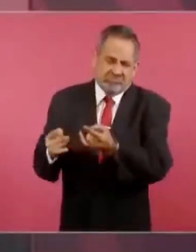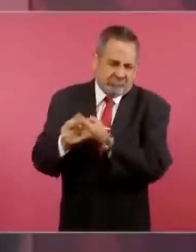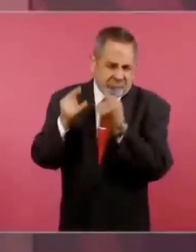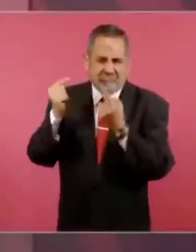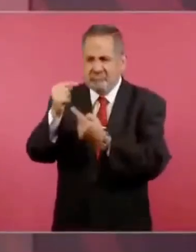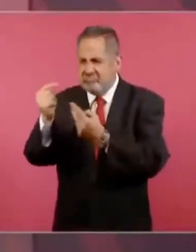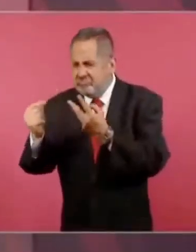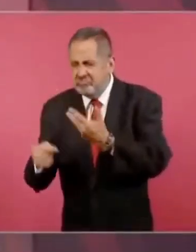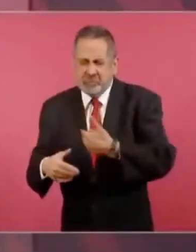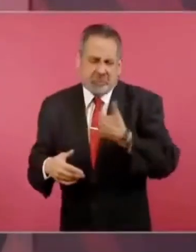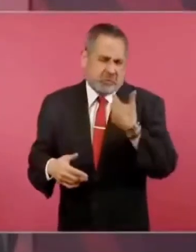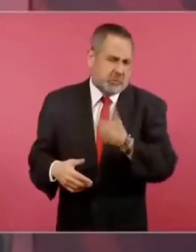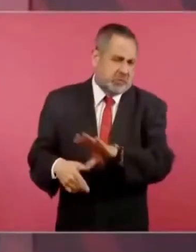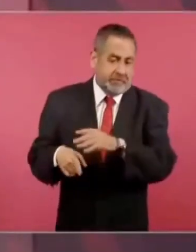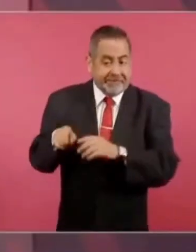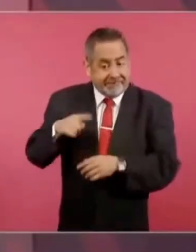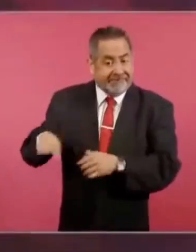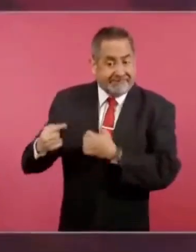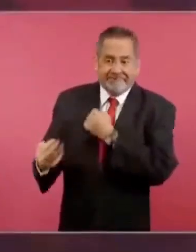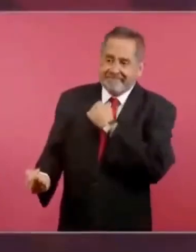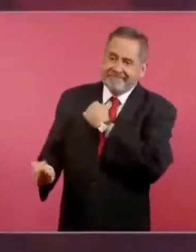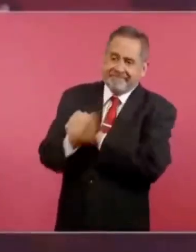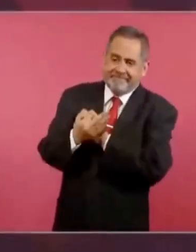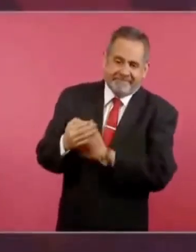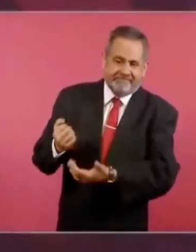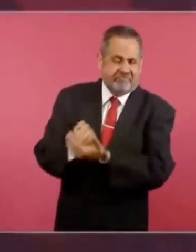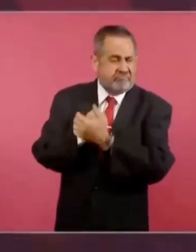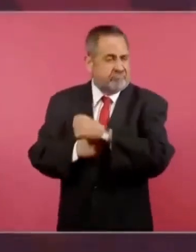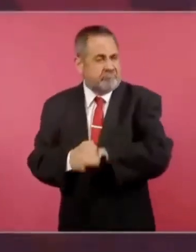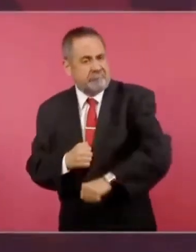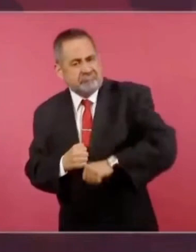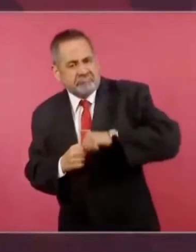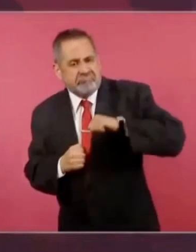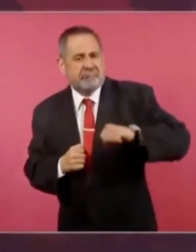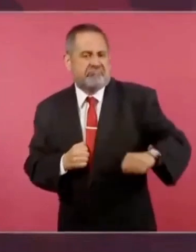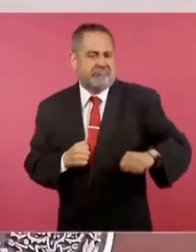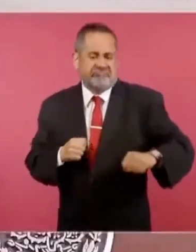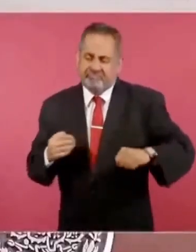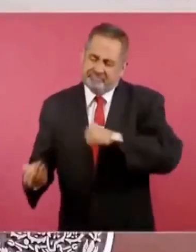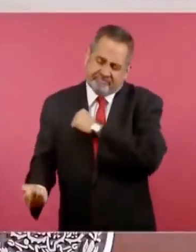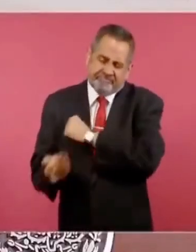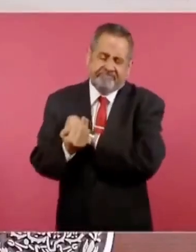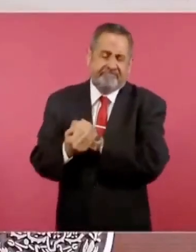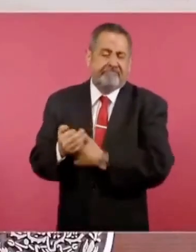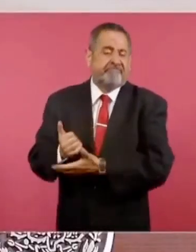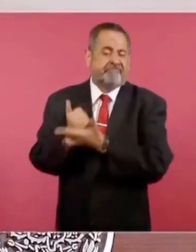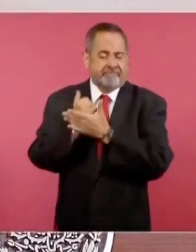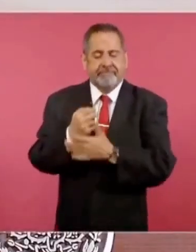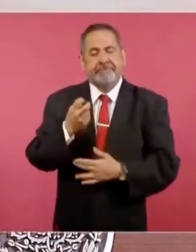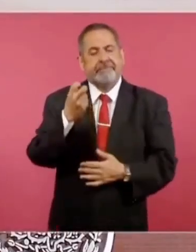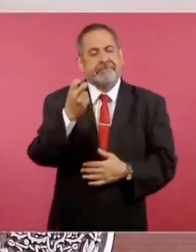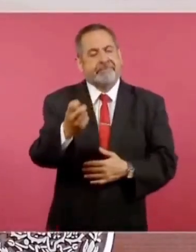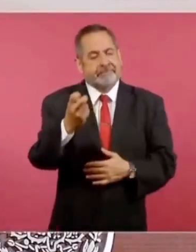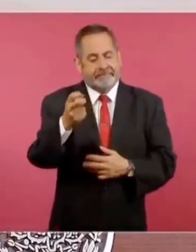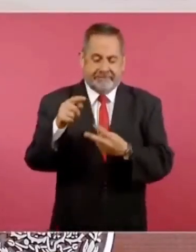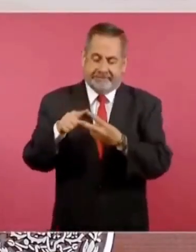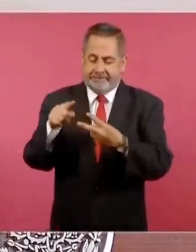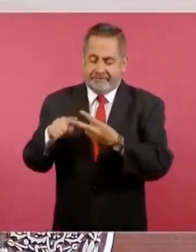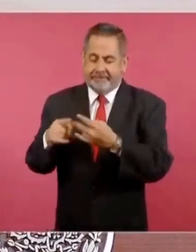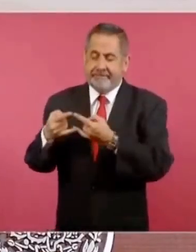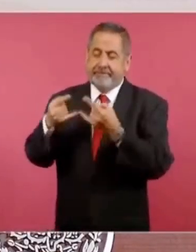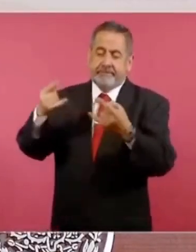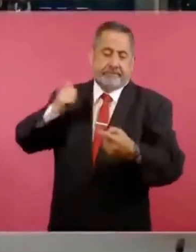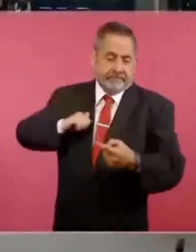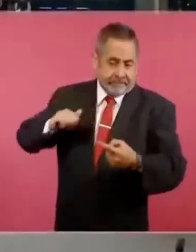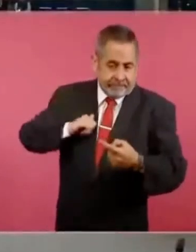Esto es lo que nos protege, es nuestro escudo y es lo que nos